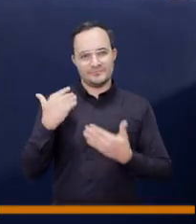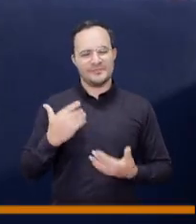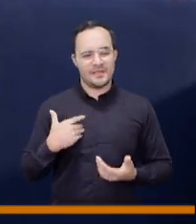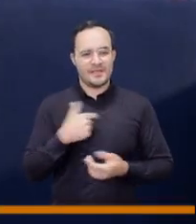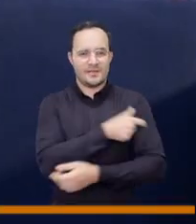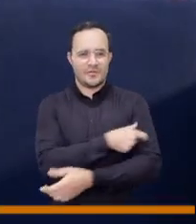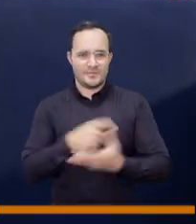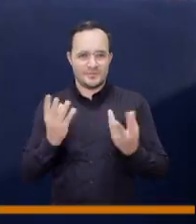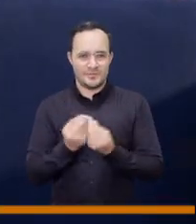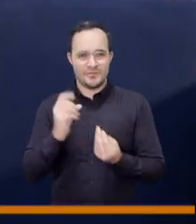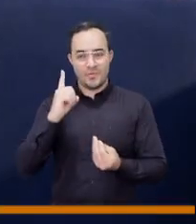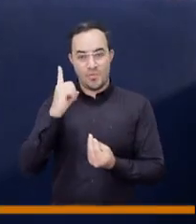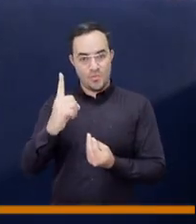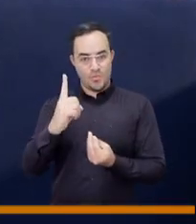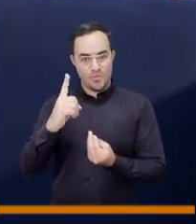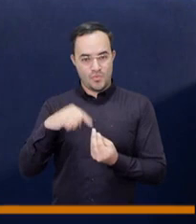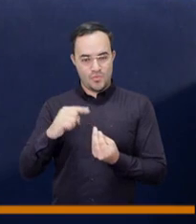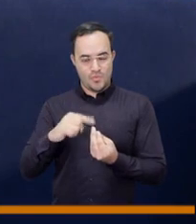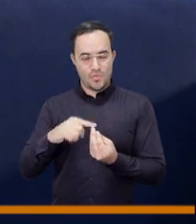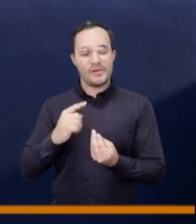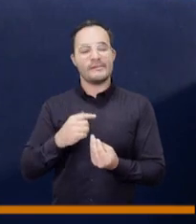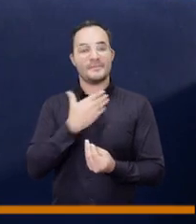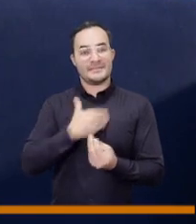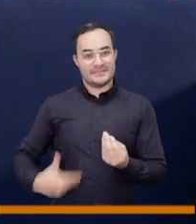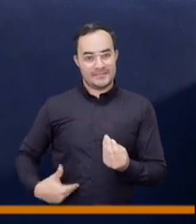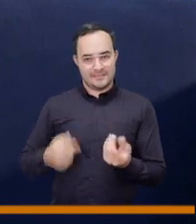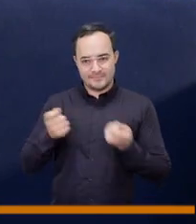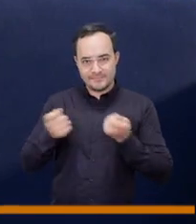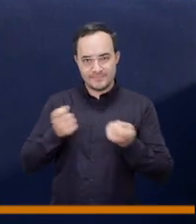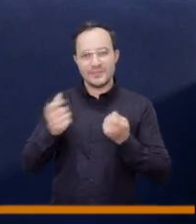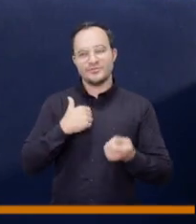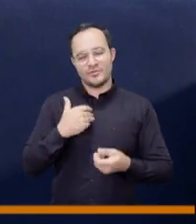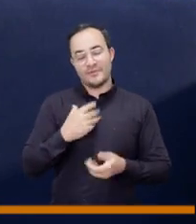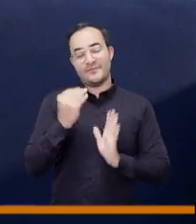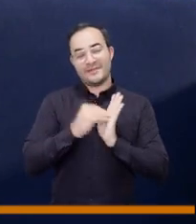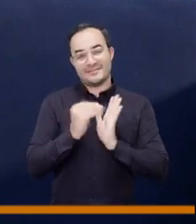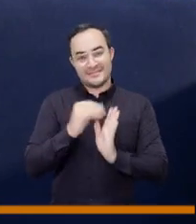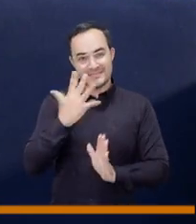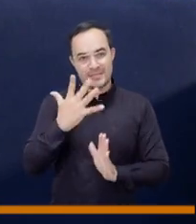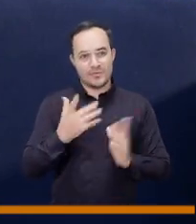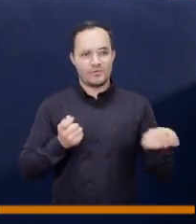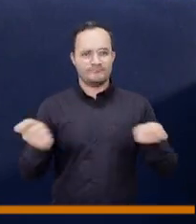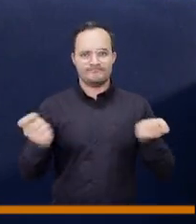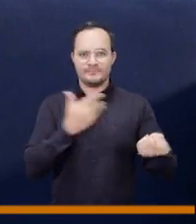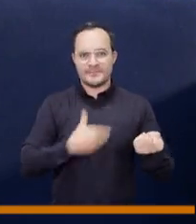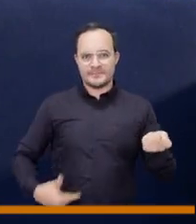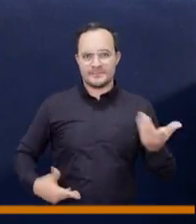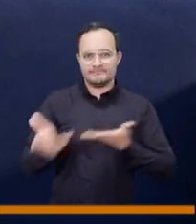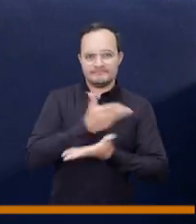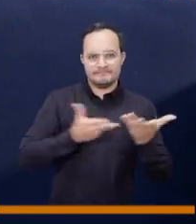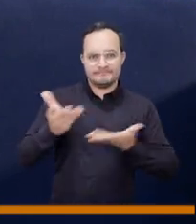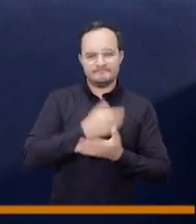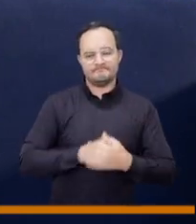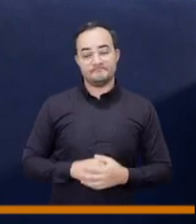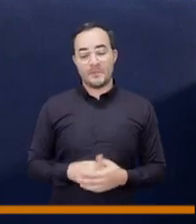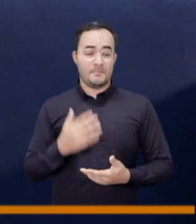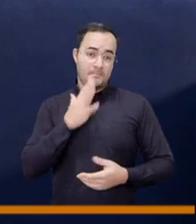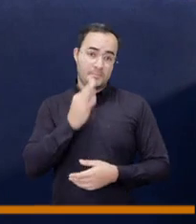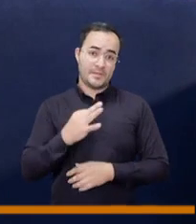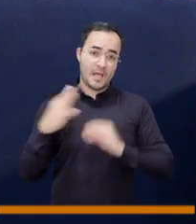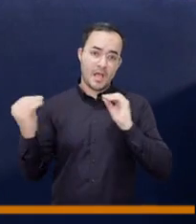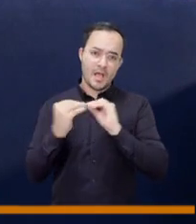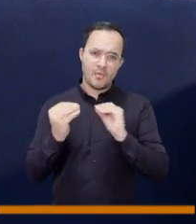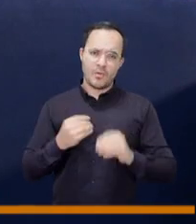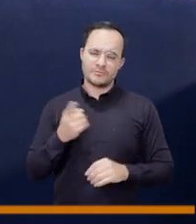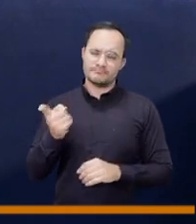como el año pasado fui el presidente de la comisión primera me tocó presidir ese debate cinco veces la verdad yo estoy totalmente de acuerdo con mi